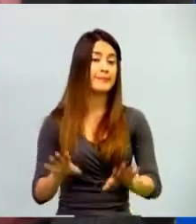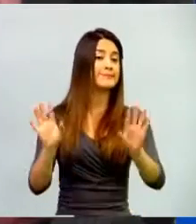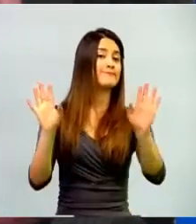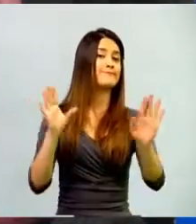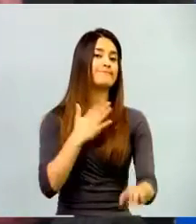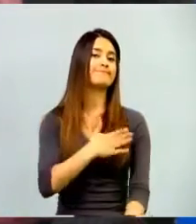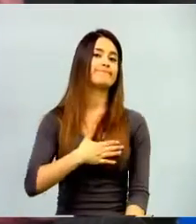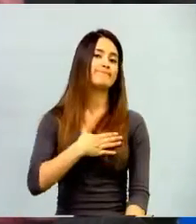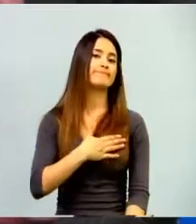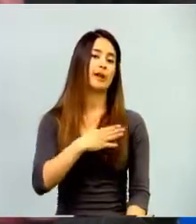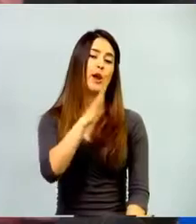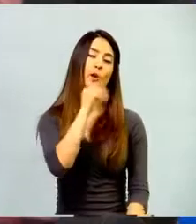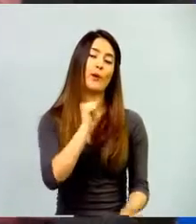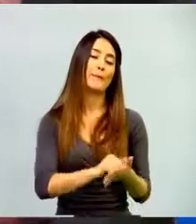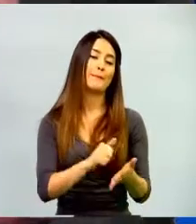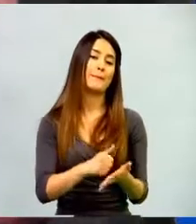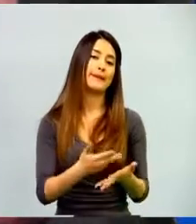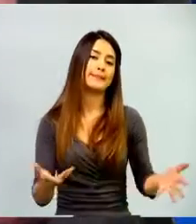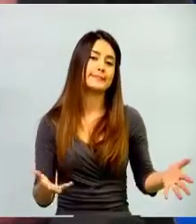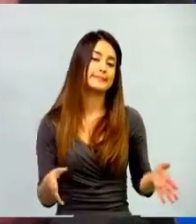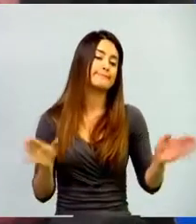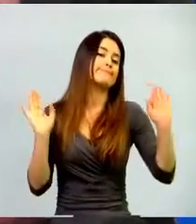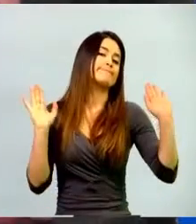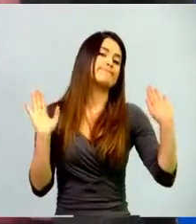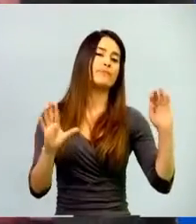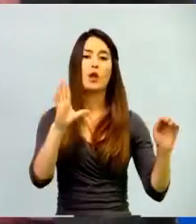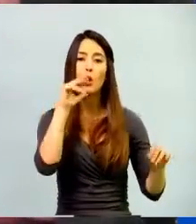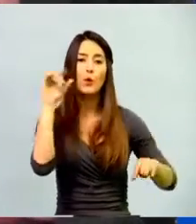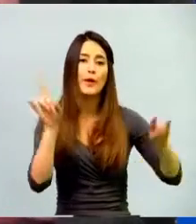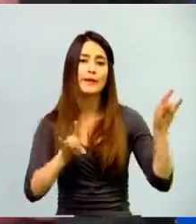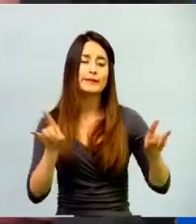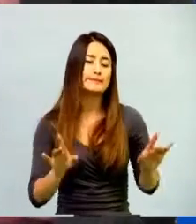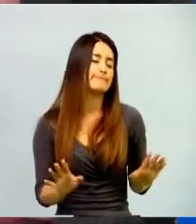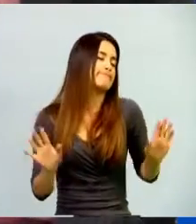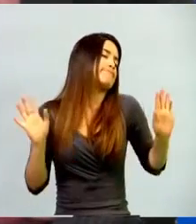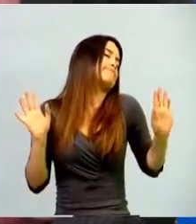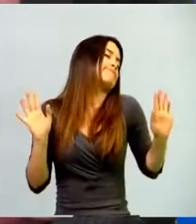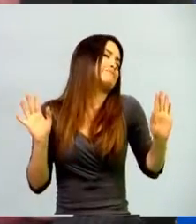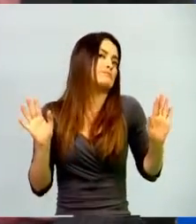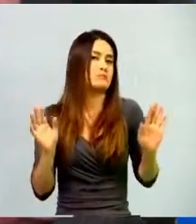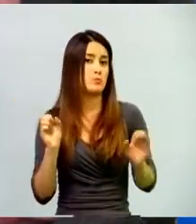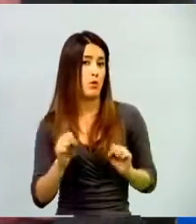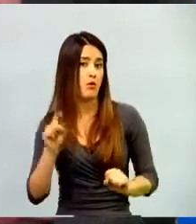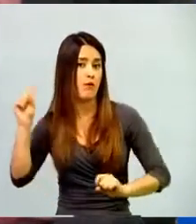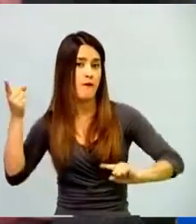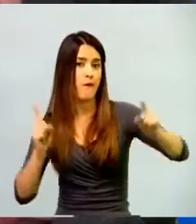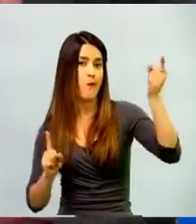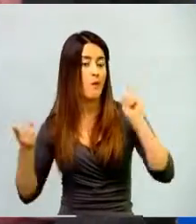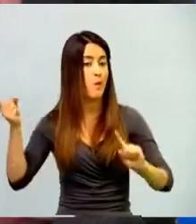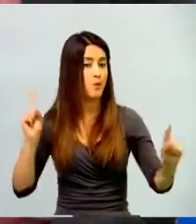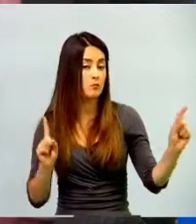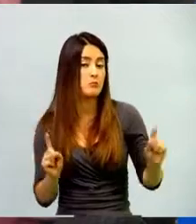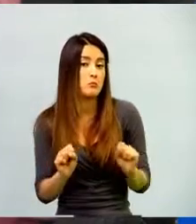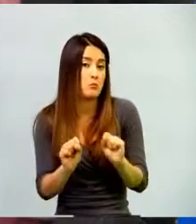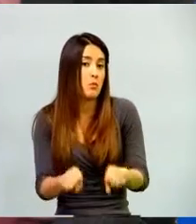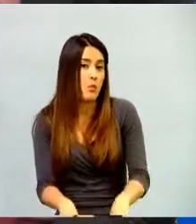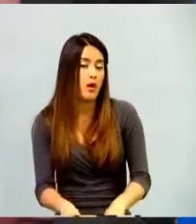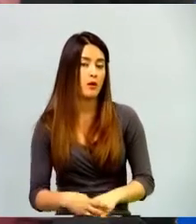pues solo tengo las cartillas que manda el gobierno y pues no lo hago. Entonces, sí, sí, sí es, en cierta